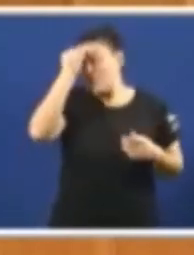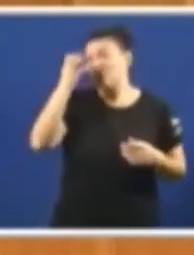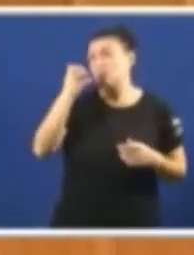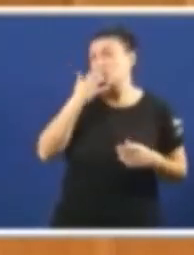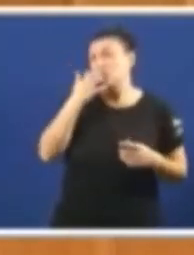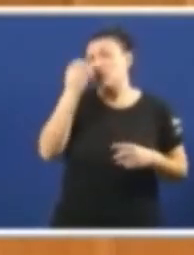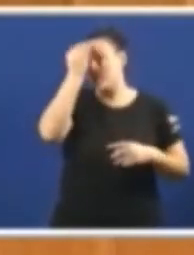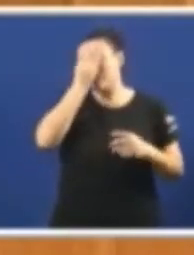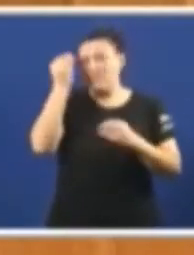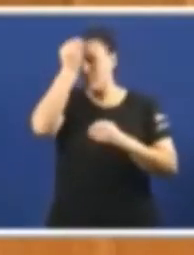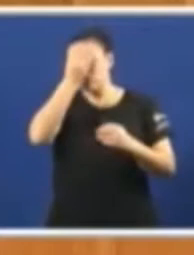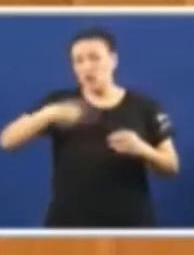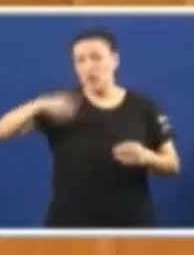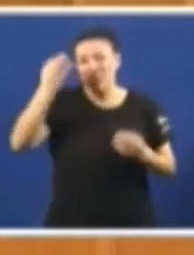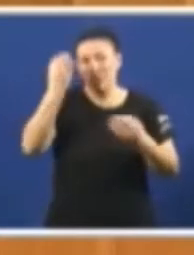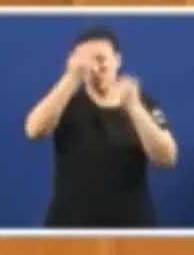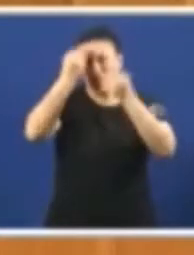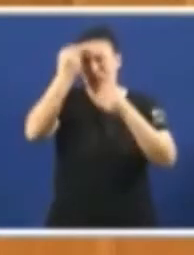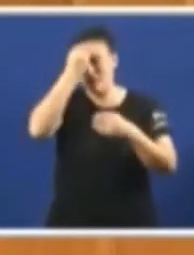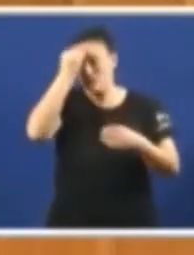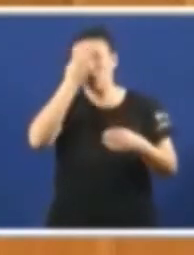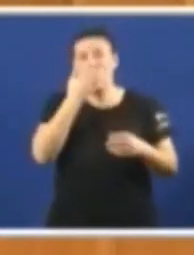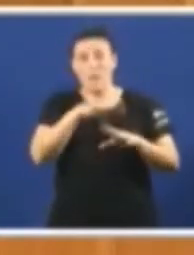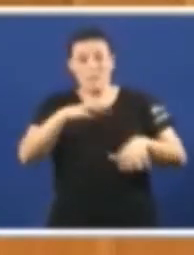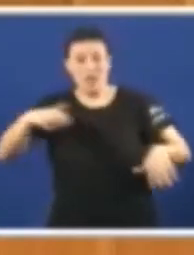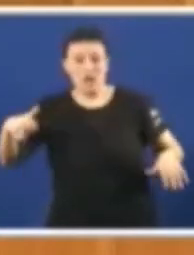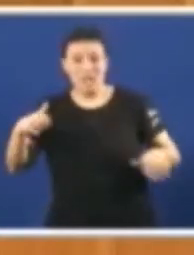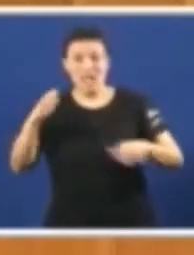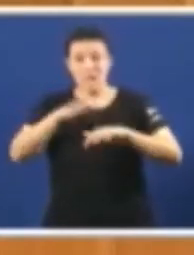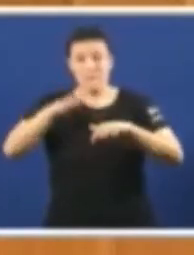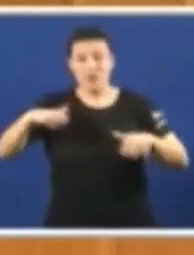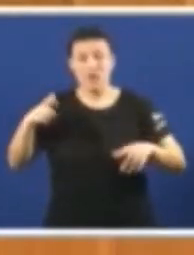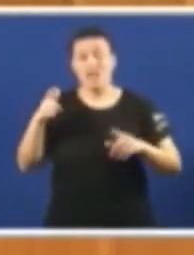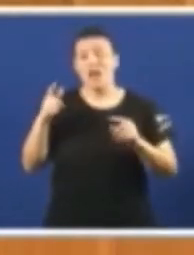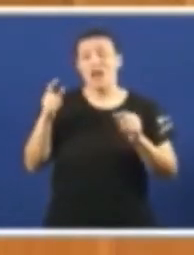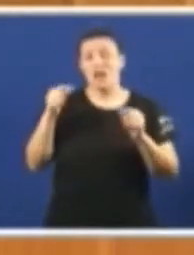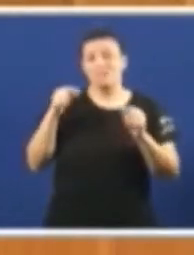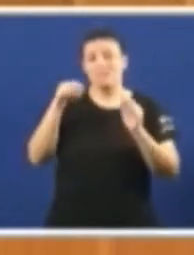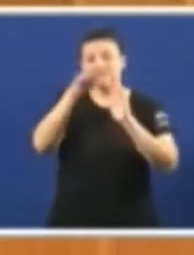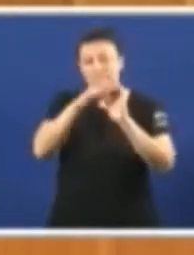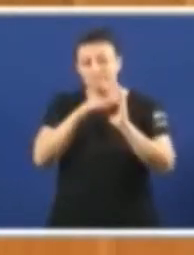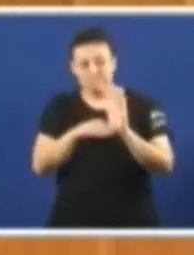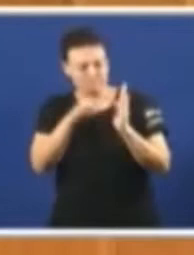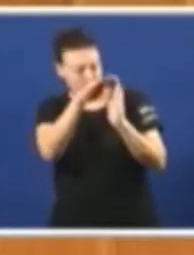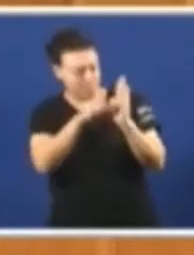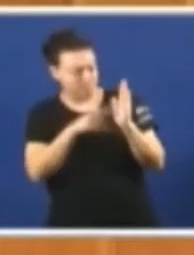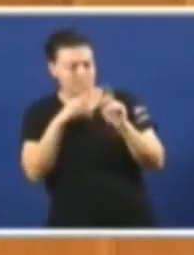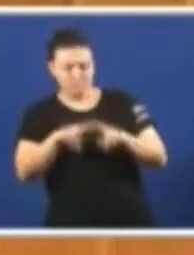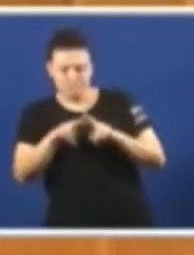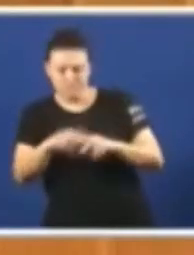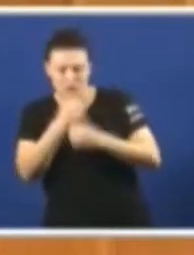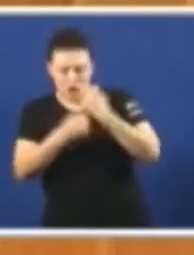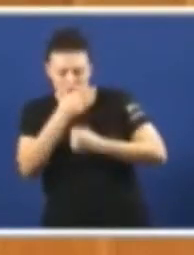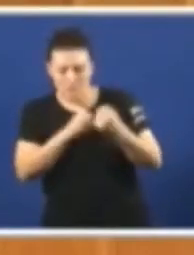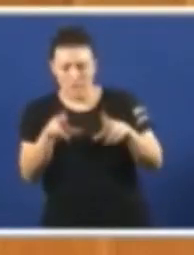reflexión necesaria que temos que facer é que a malloría dos parámetros que analizamos a situación económica, a situación